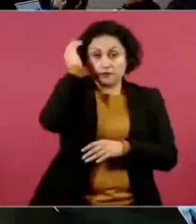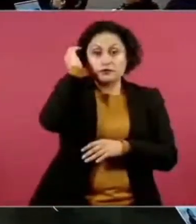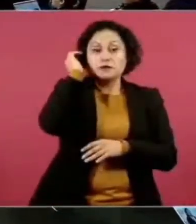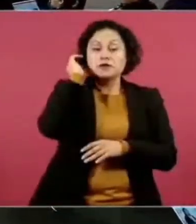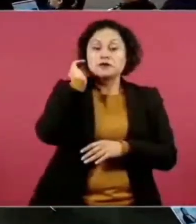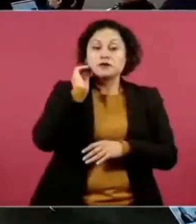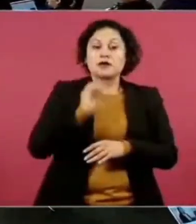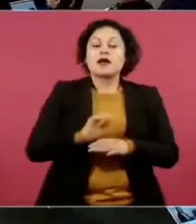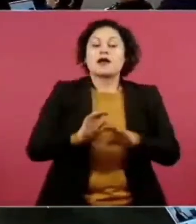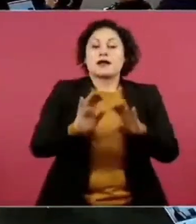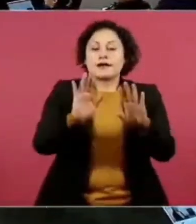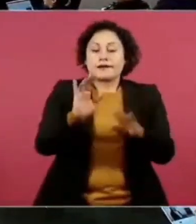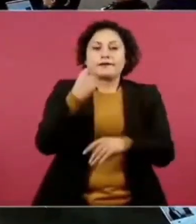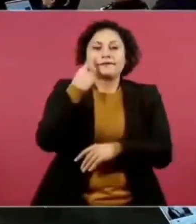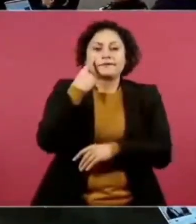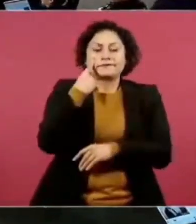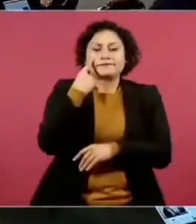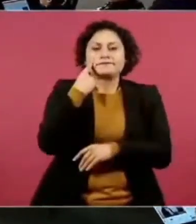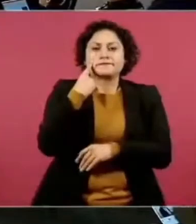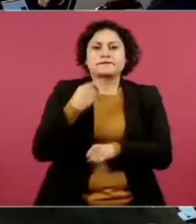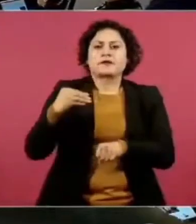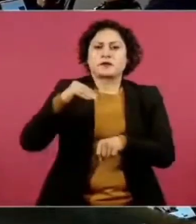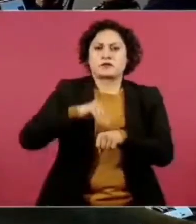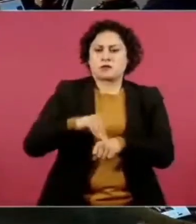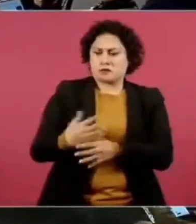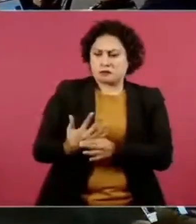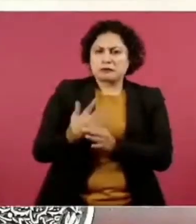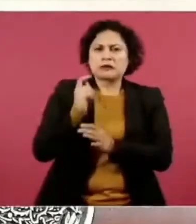A ver, pon lo que dice.